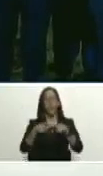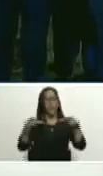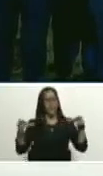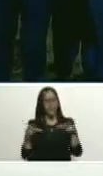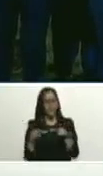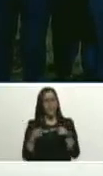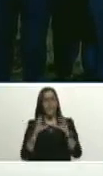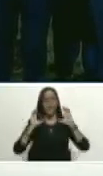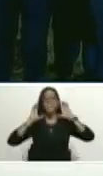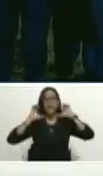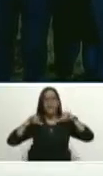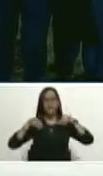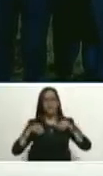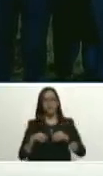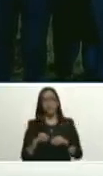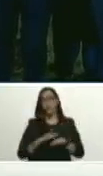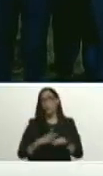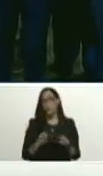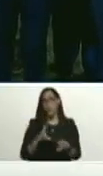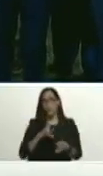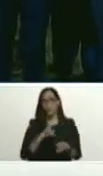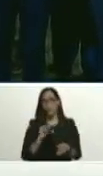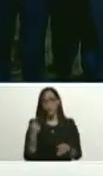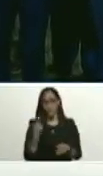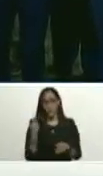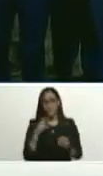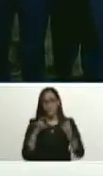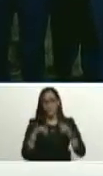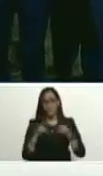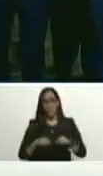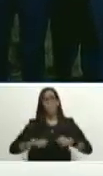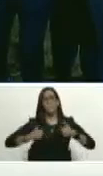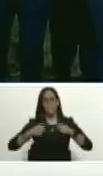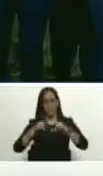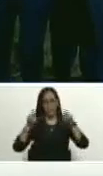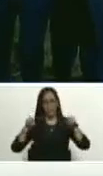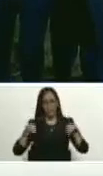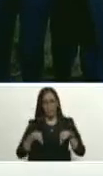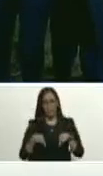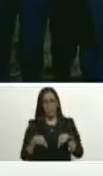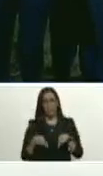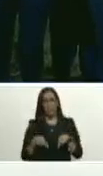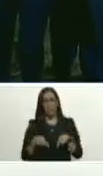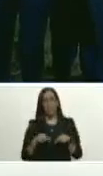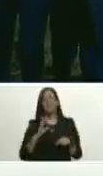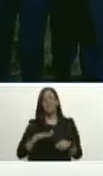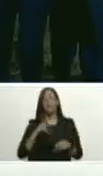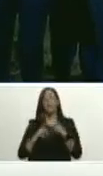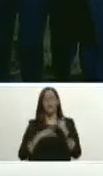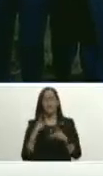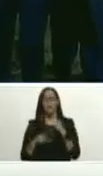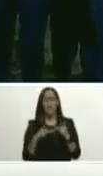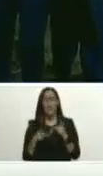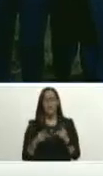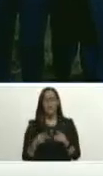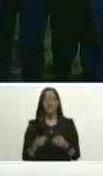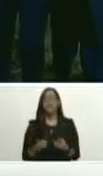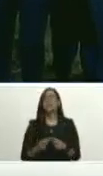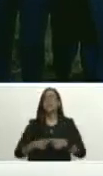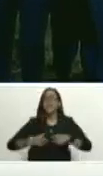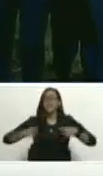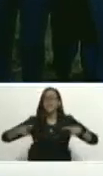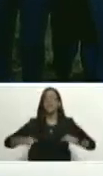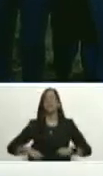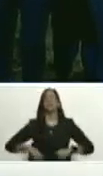maíz porque no solo que estamos sembrando más hectáreas sino que estamos produciendo y rindiendo más las hectáreas